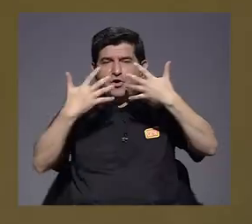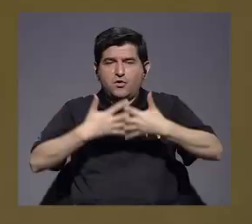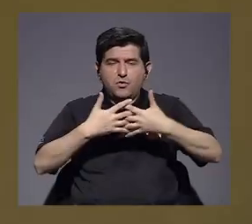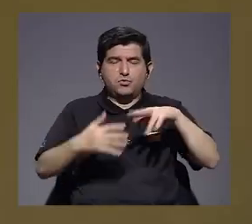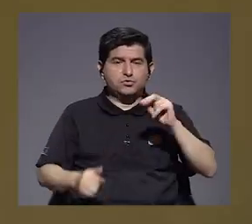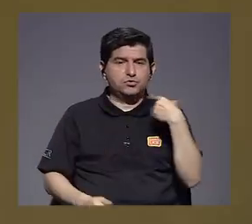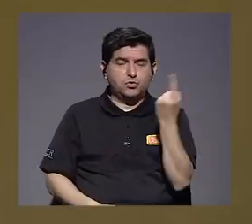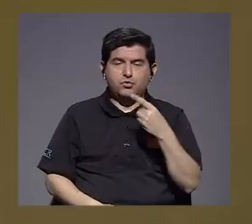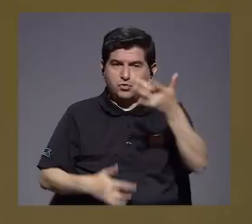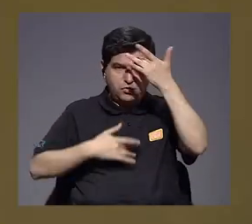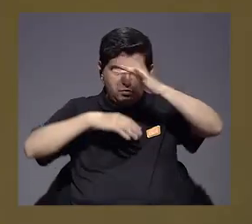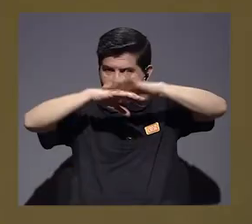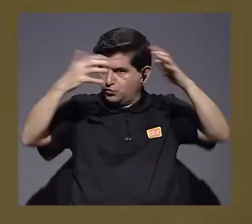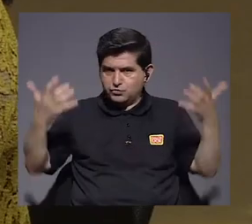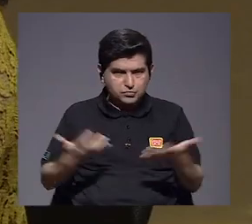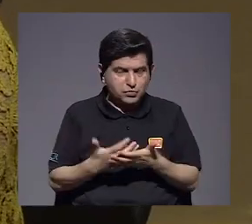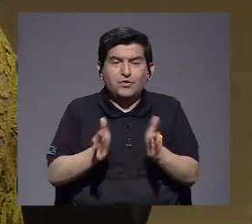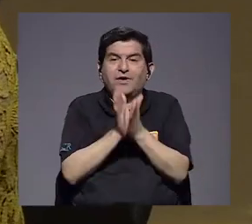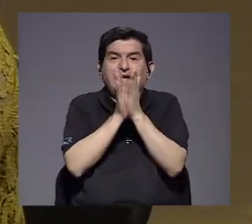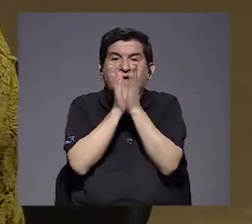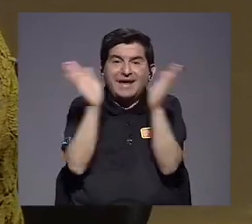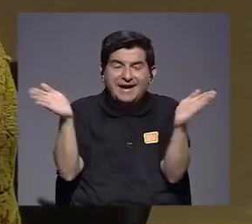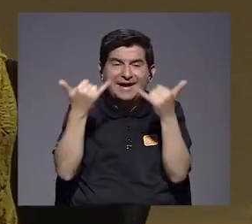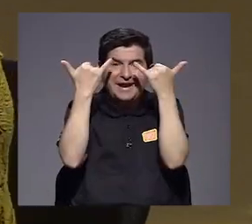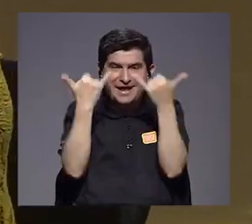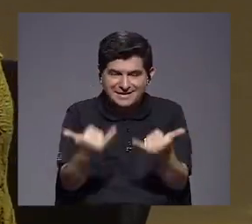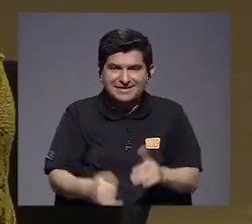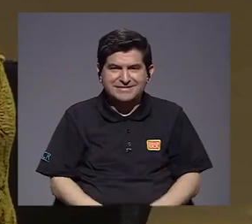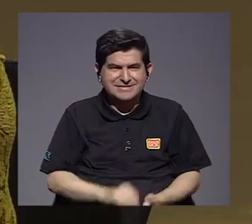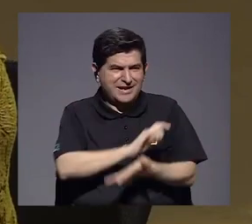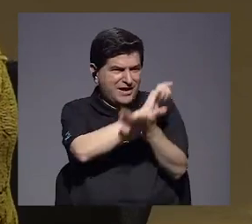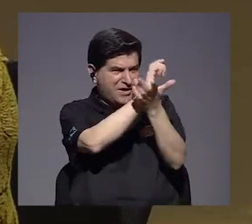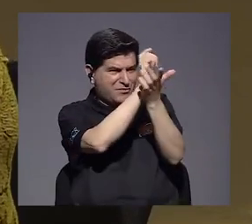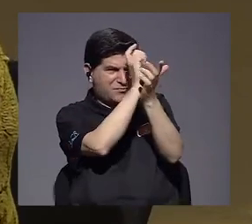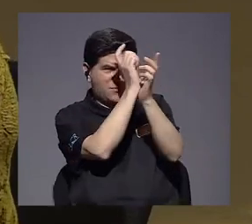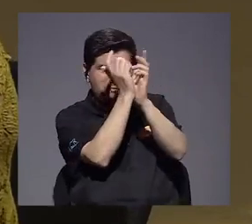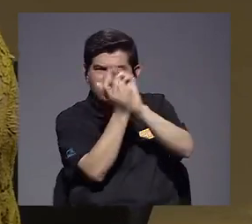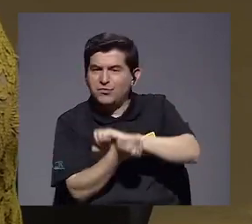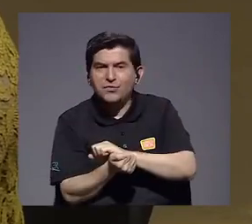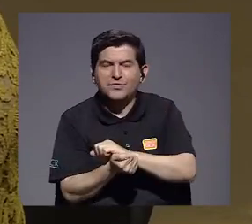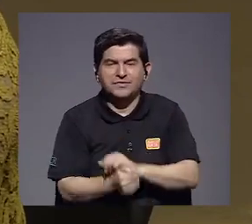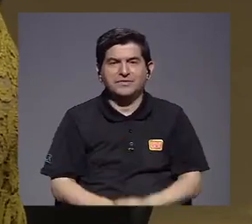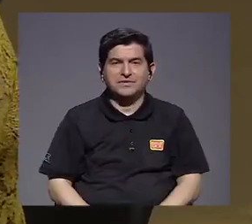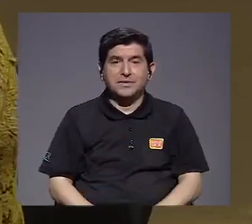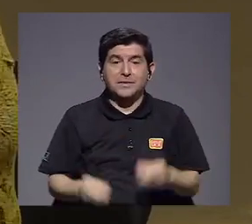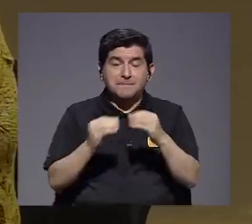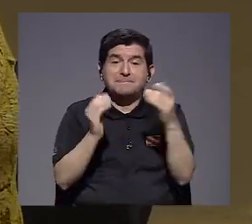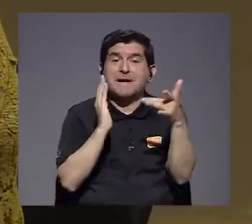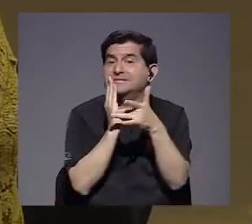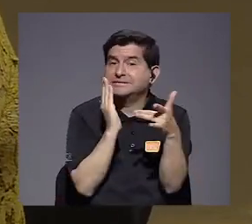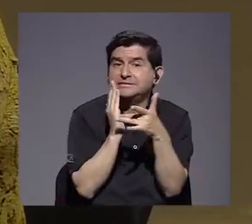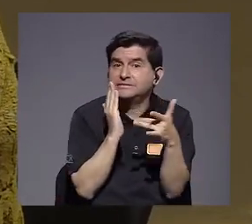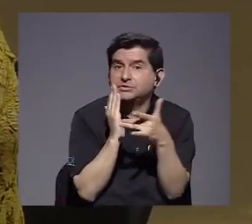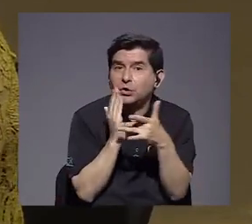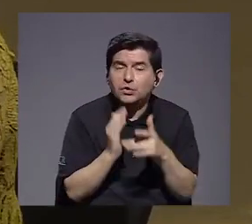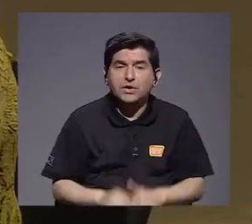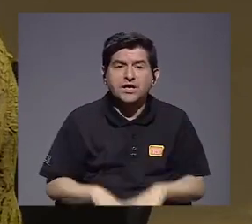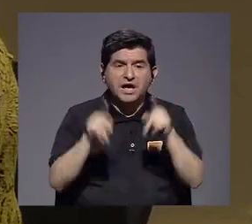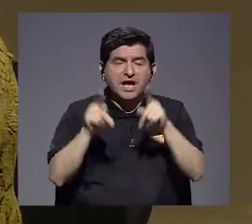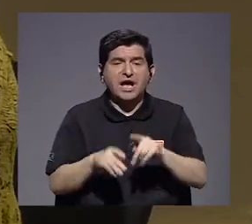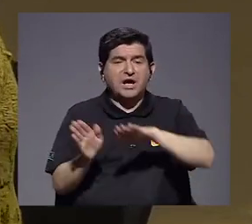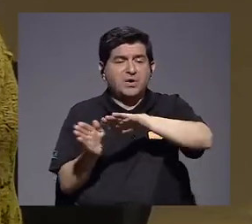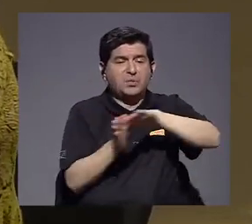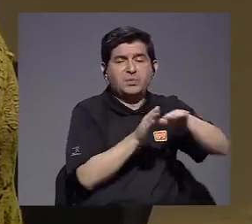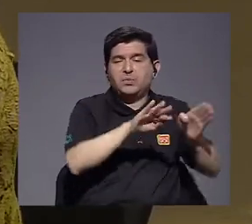no solo por la pandemia, sino en general venía una muy grande transformación. desplazamiento de personas. Entonces, cuando hay más tecnologías, se desplazan